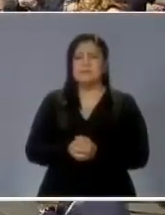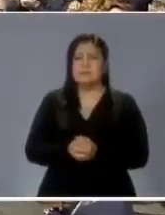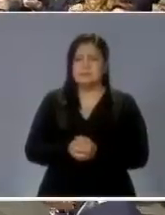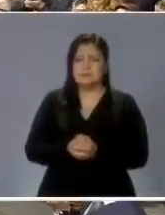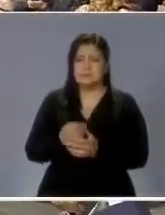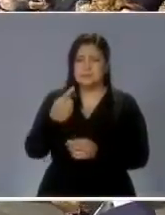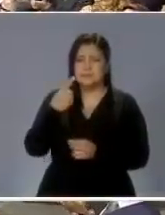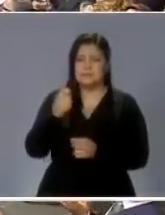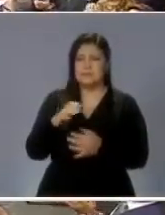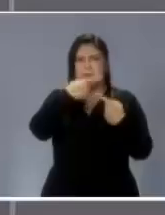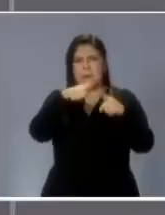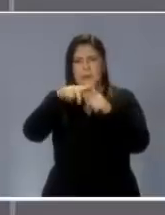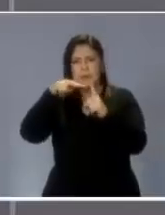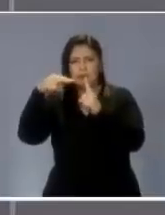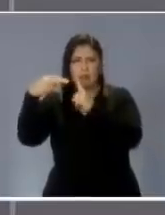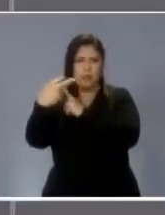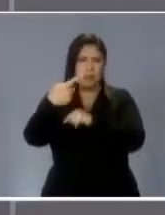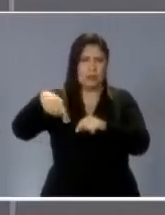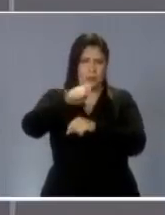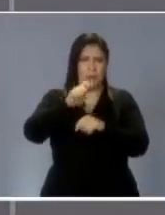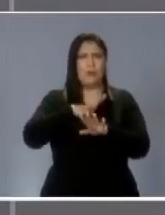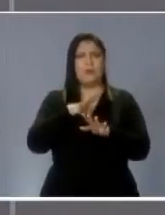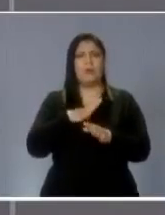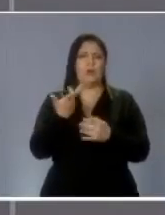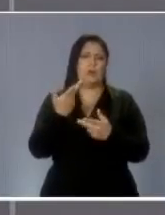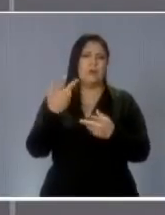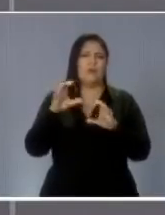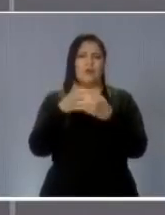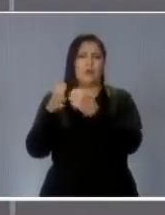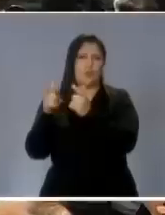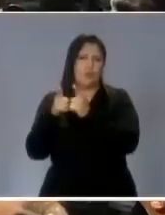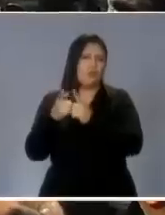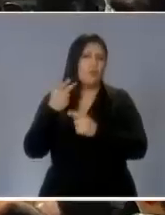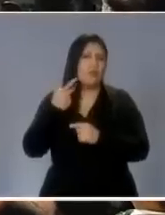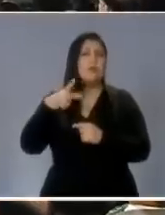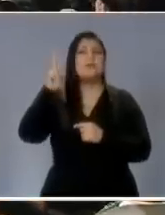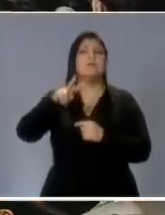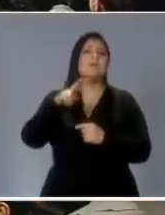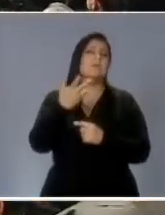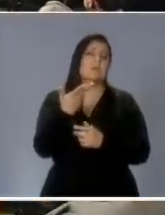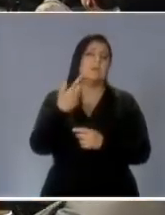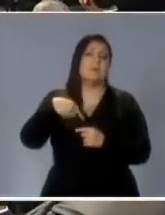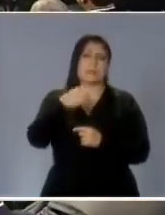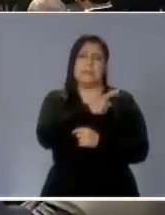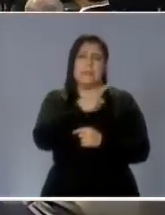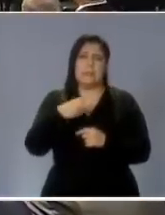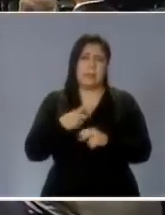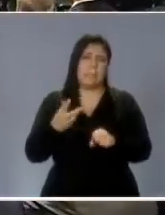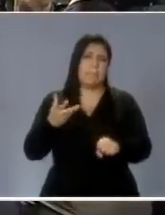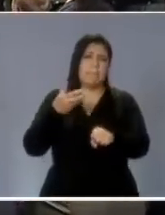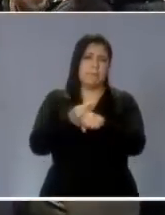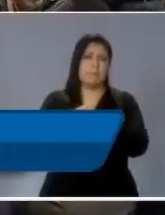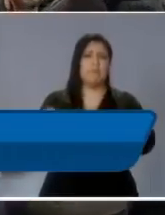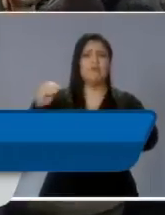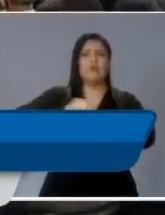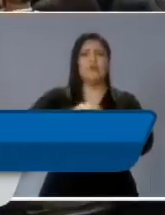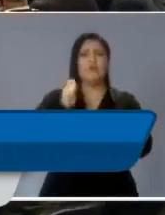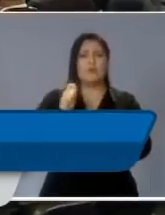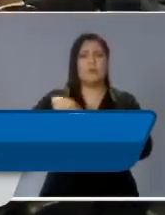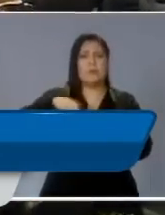reformas estructurales son el logro más importante de su administración. Era necesario establecer un nuevo